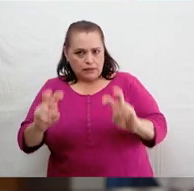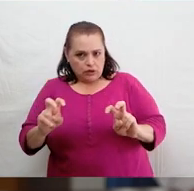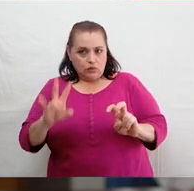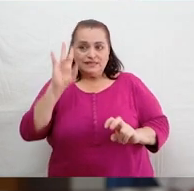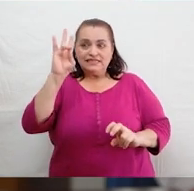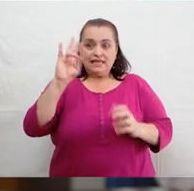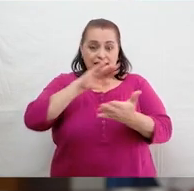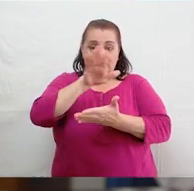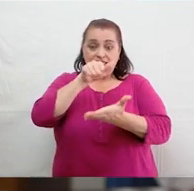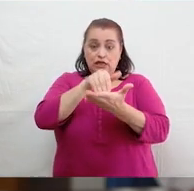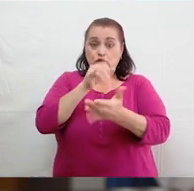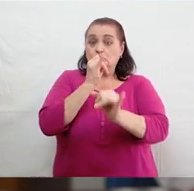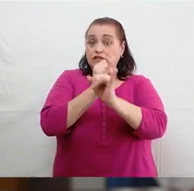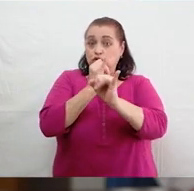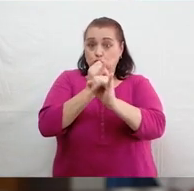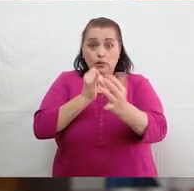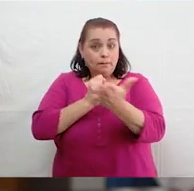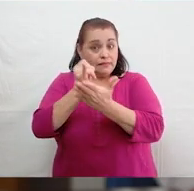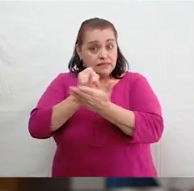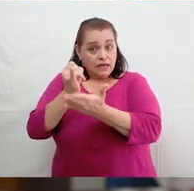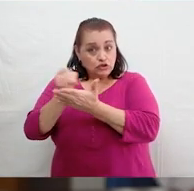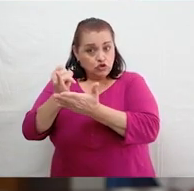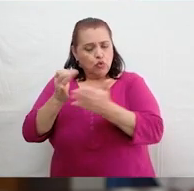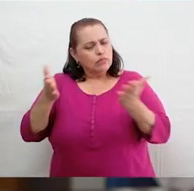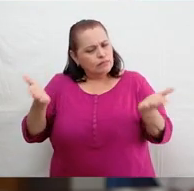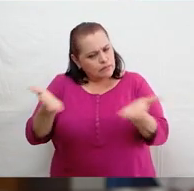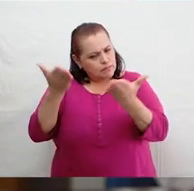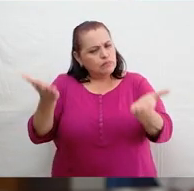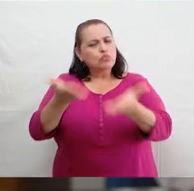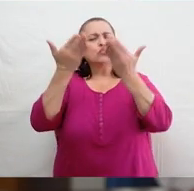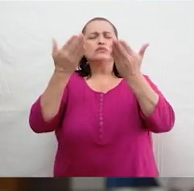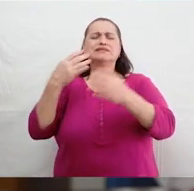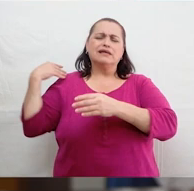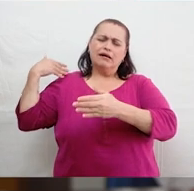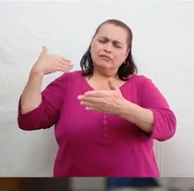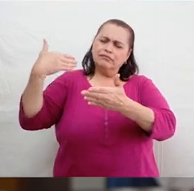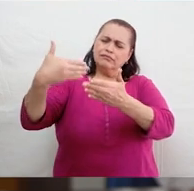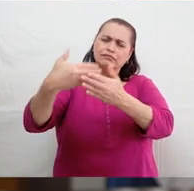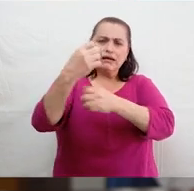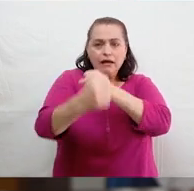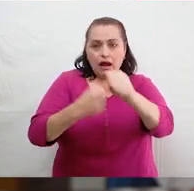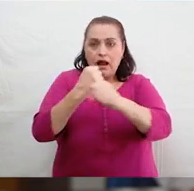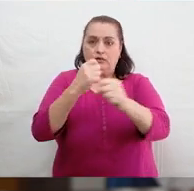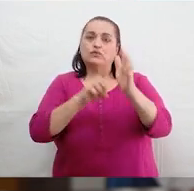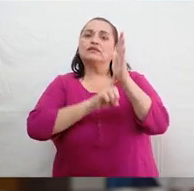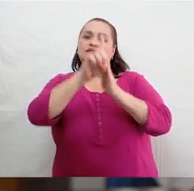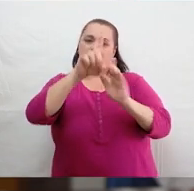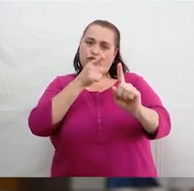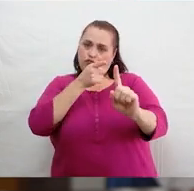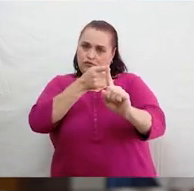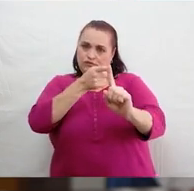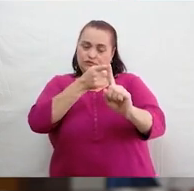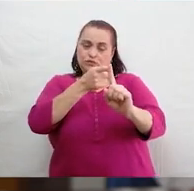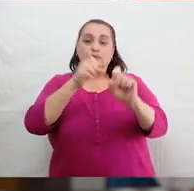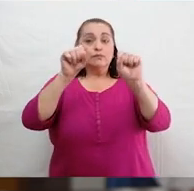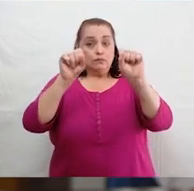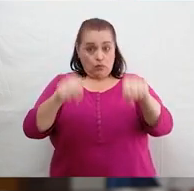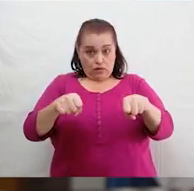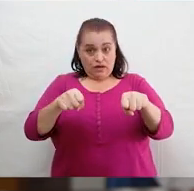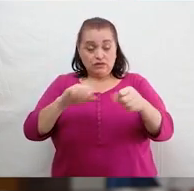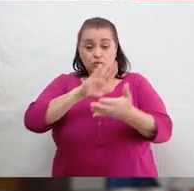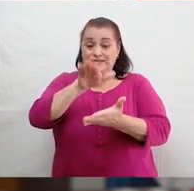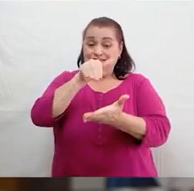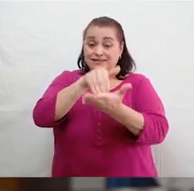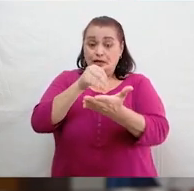y un instituto de investigación, ha impulsado por décadas este desarrollo. De hecho, el